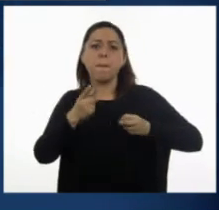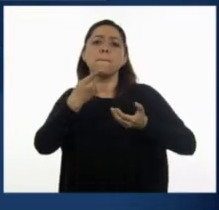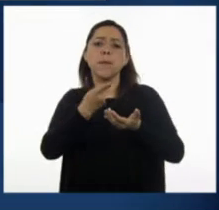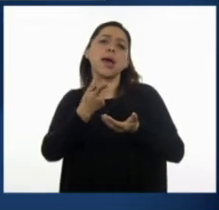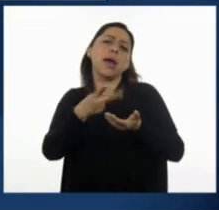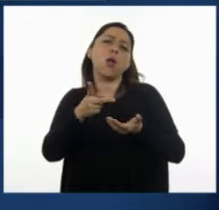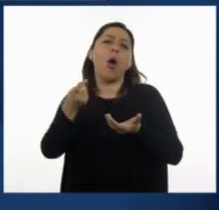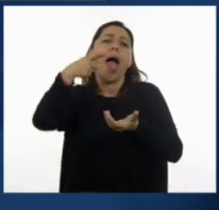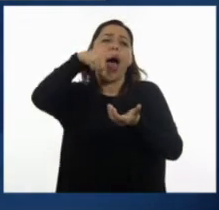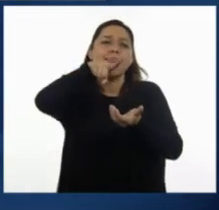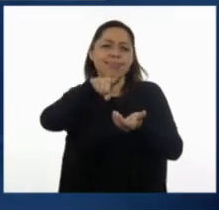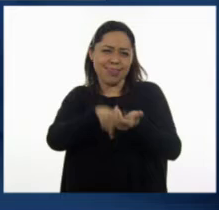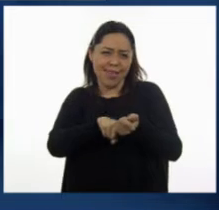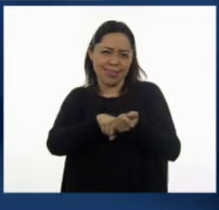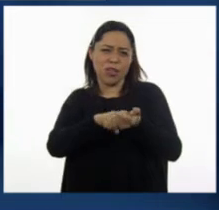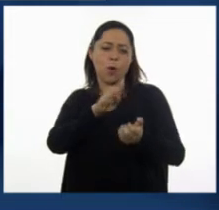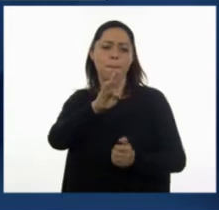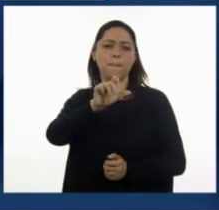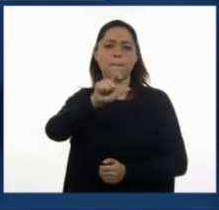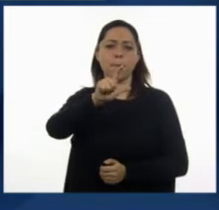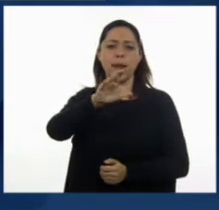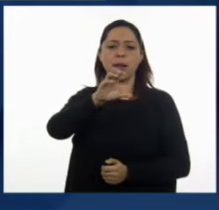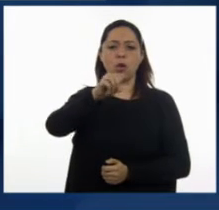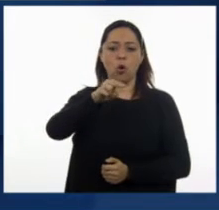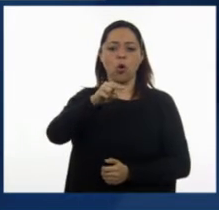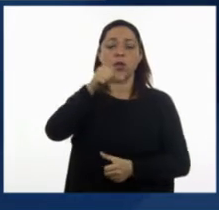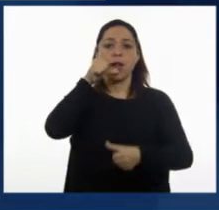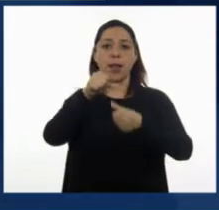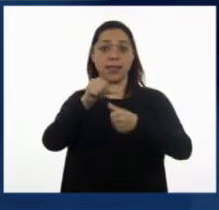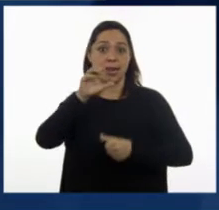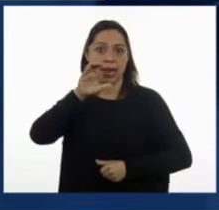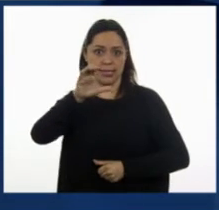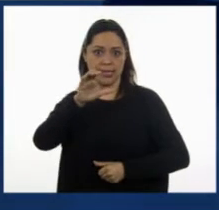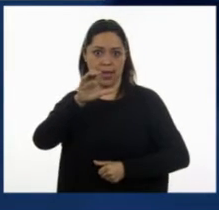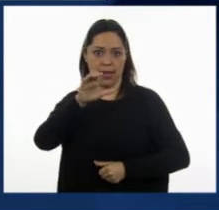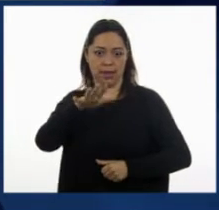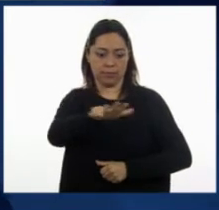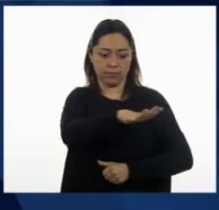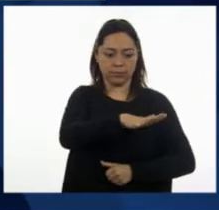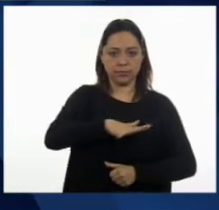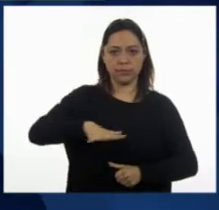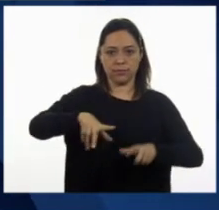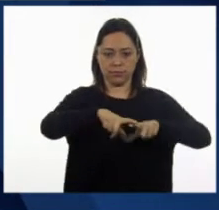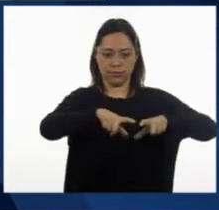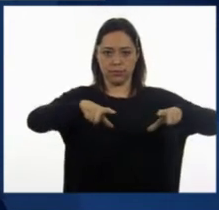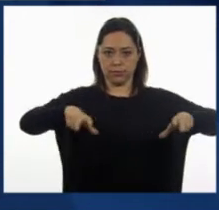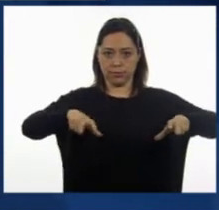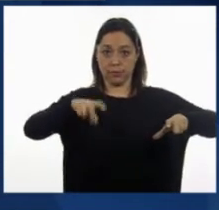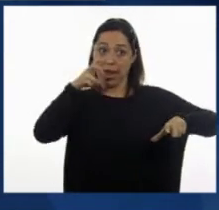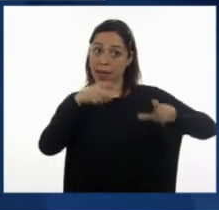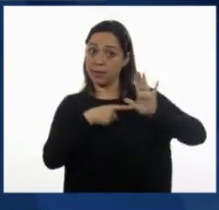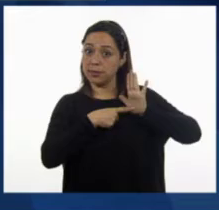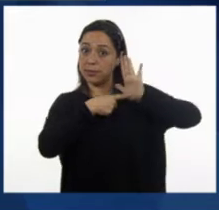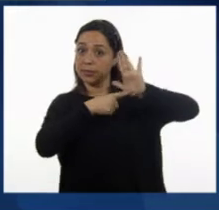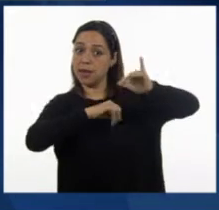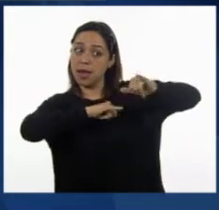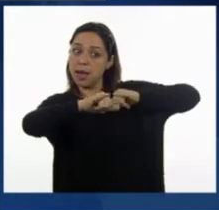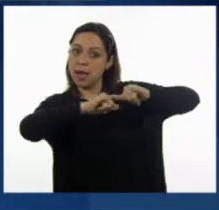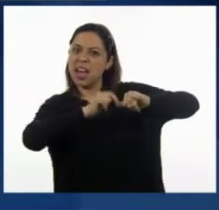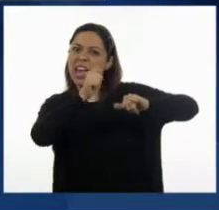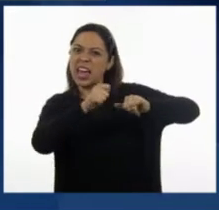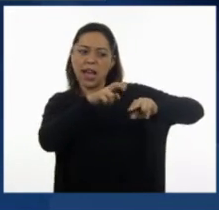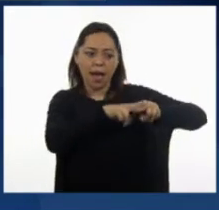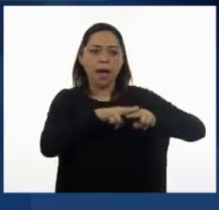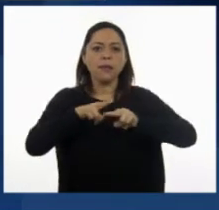Balcón C del teatro. El siguiente plano representa las diferentes secciones de asientos. Así es.